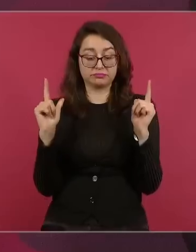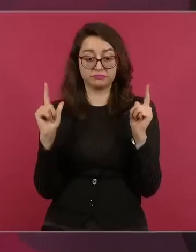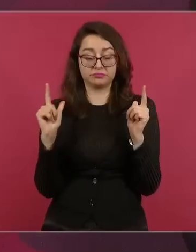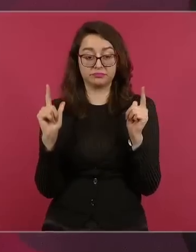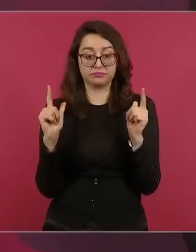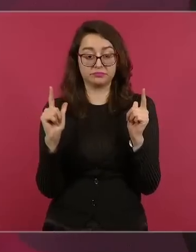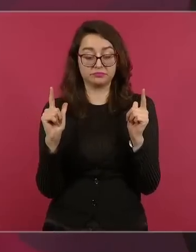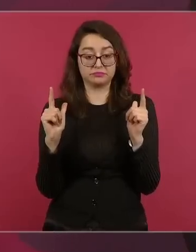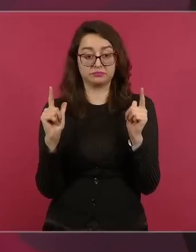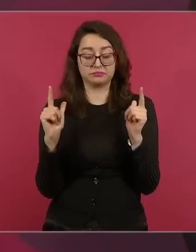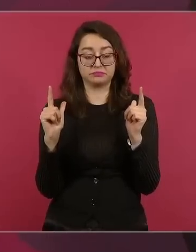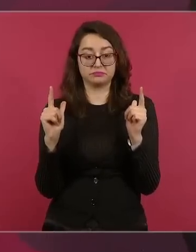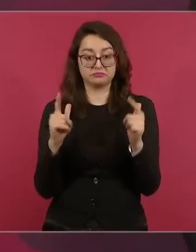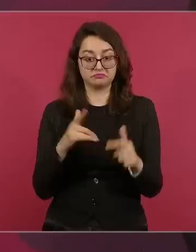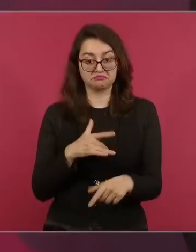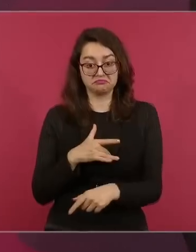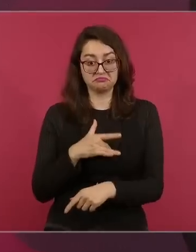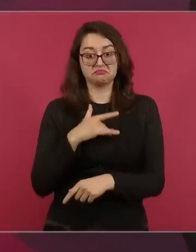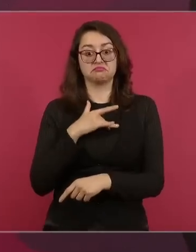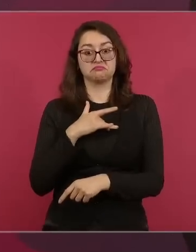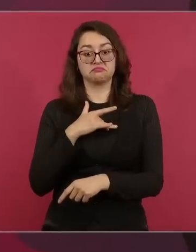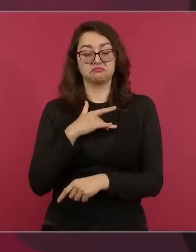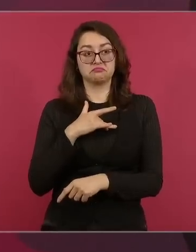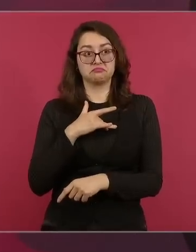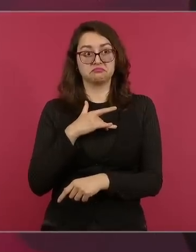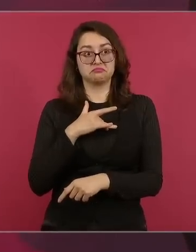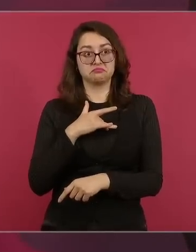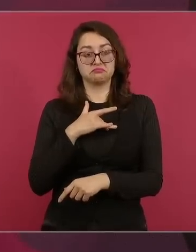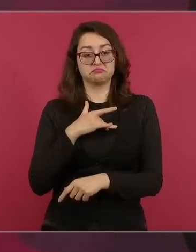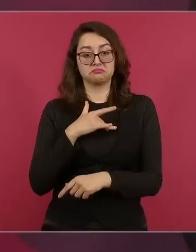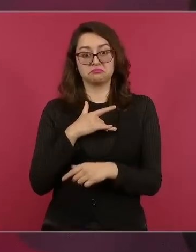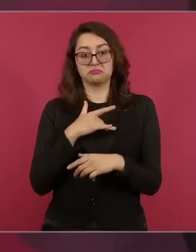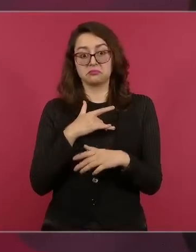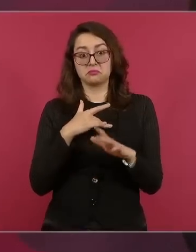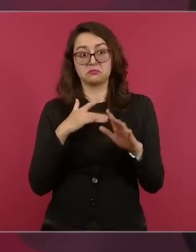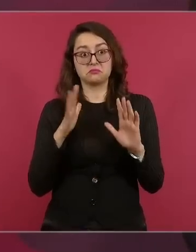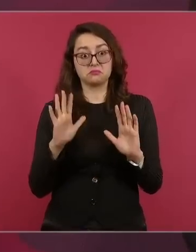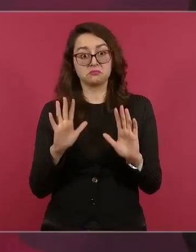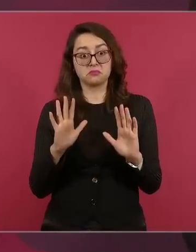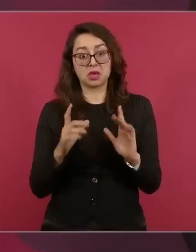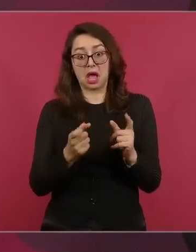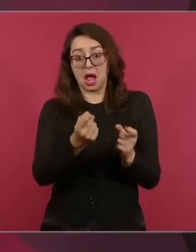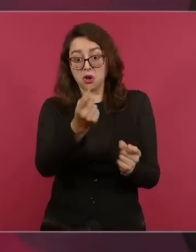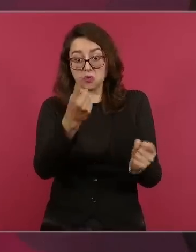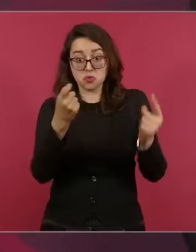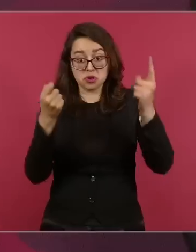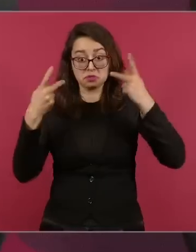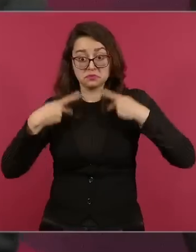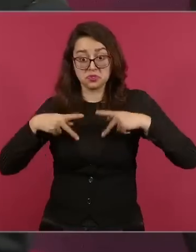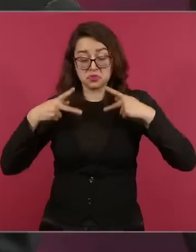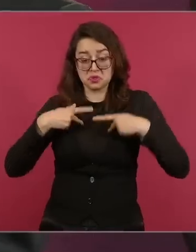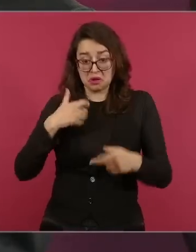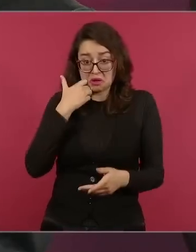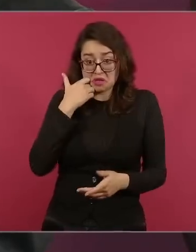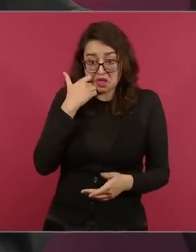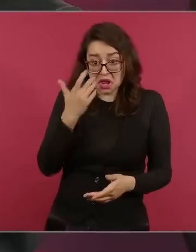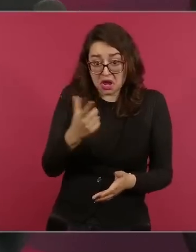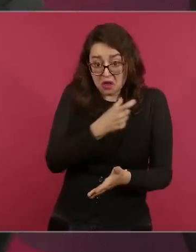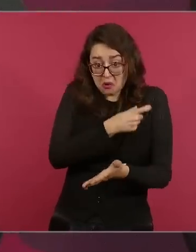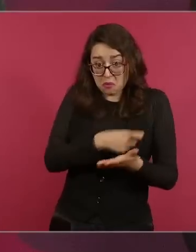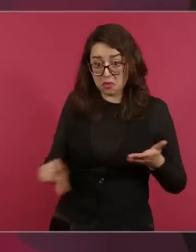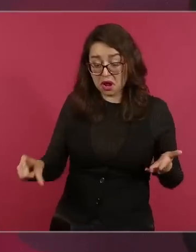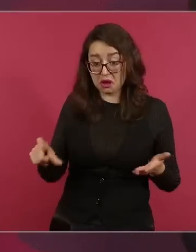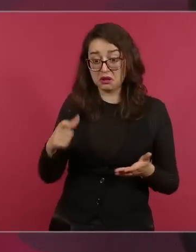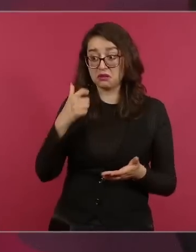se decide que se puedan comercializar vacunas,